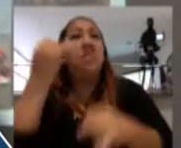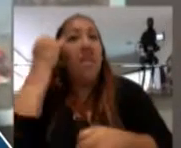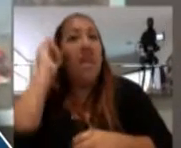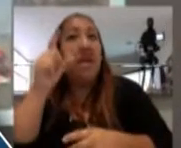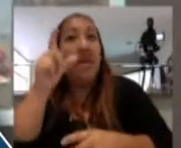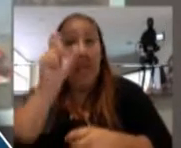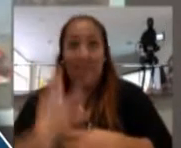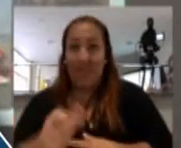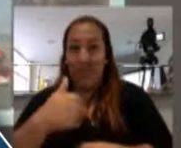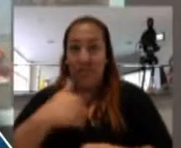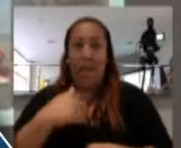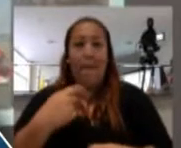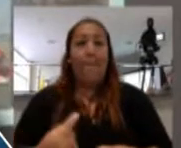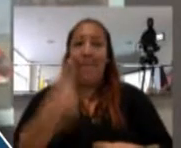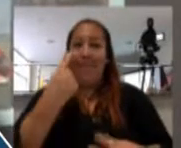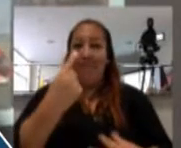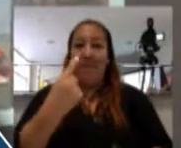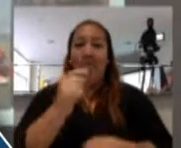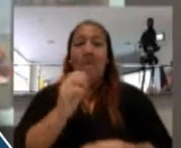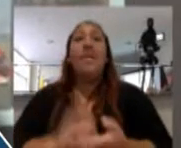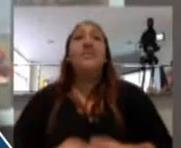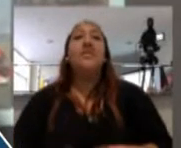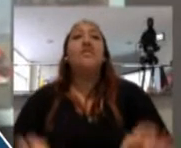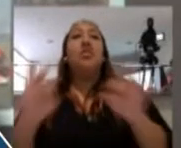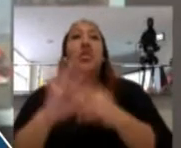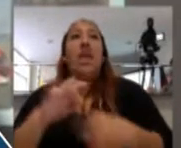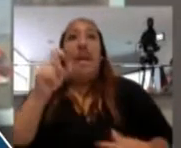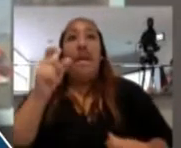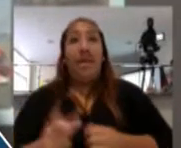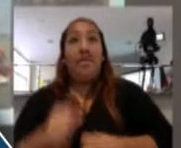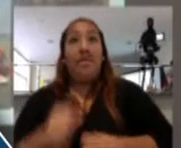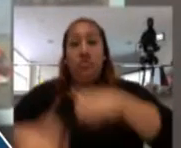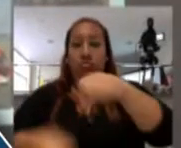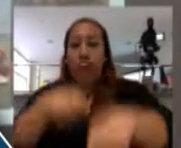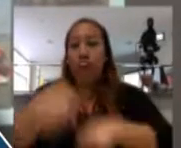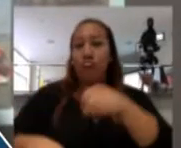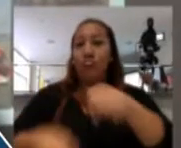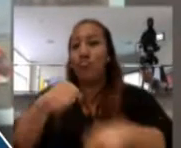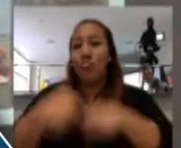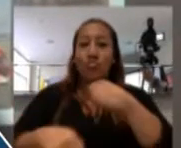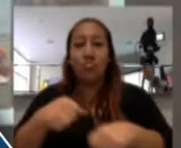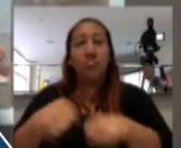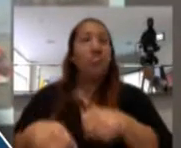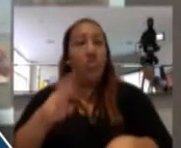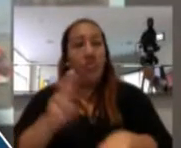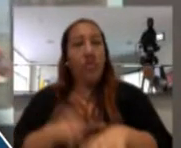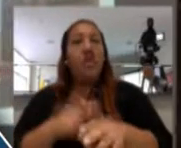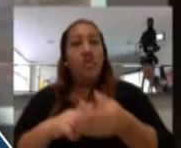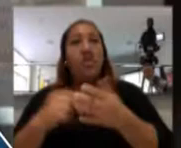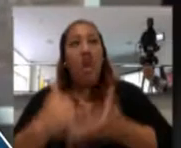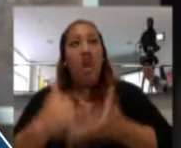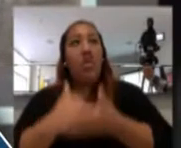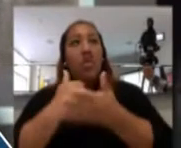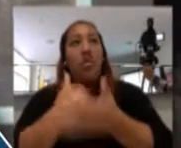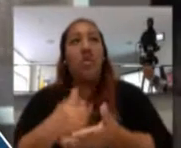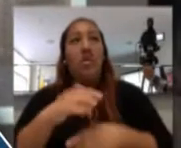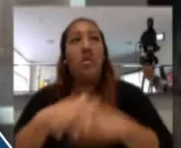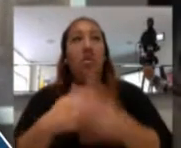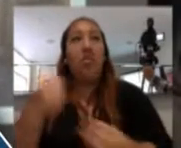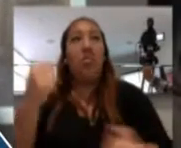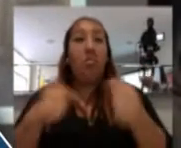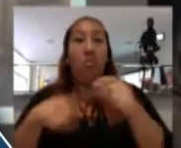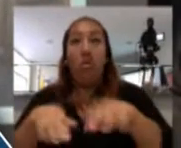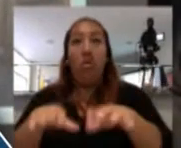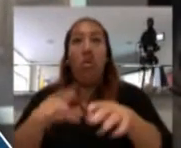de que el peatón es el primer elemento, el ciclista el segundo elemento que hay que, digamos, alimentar para lo que es la movilidad.